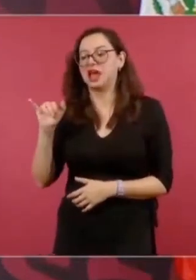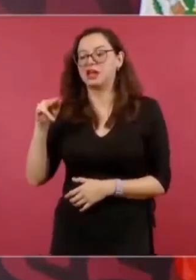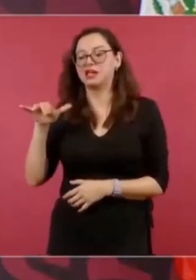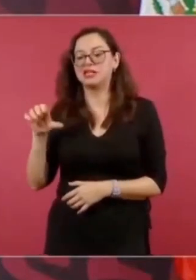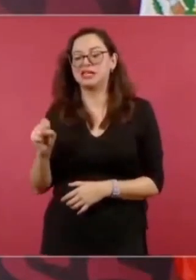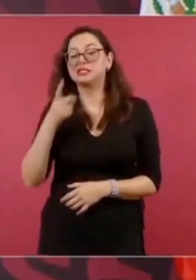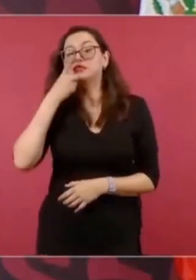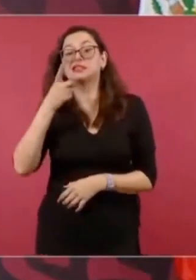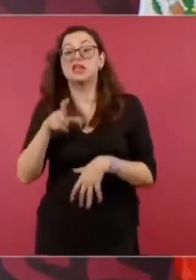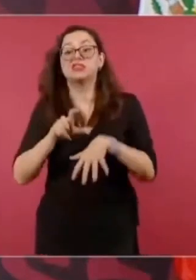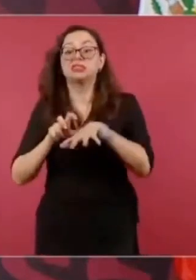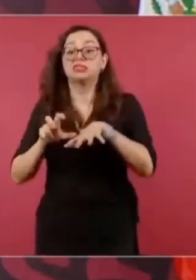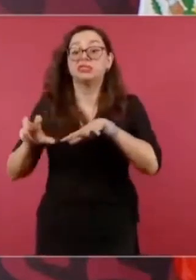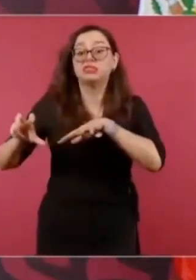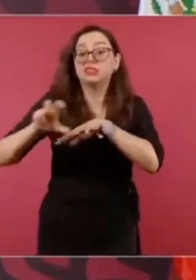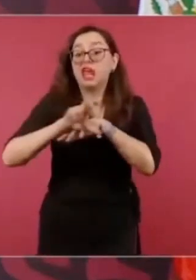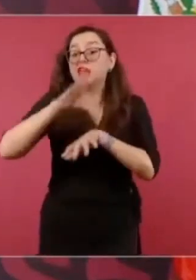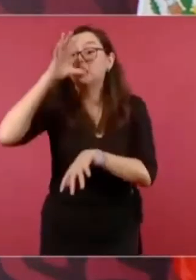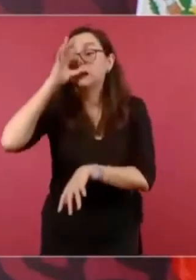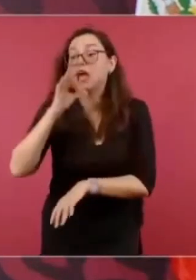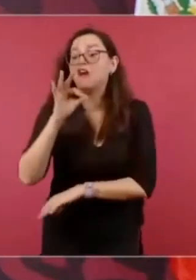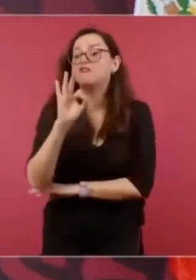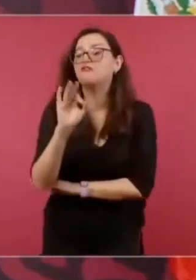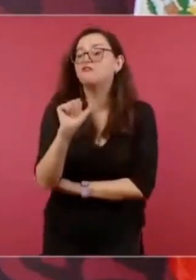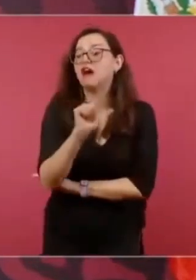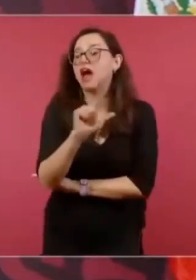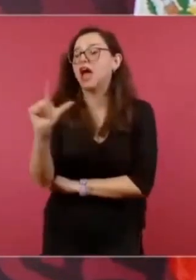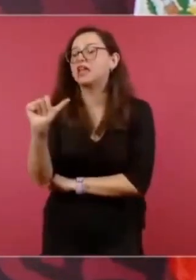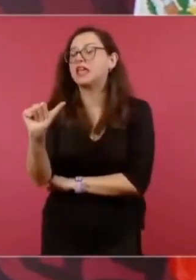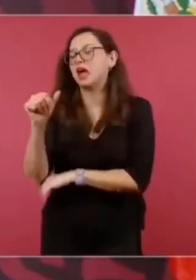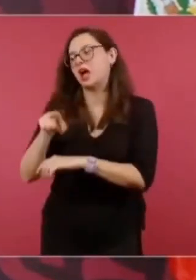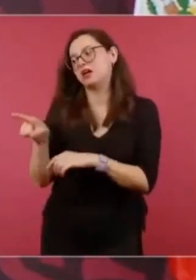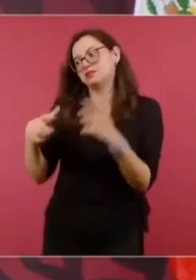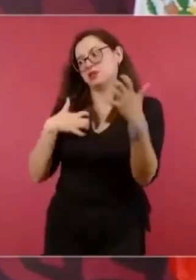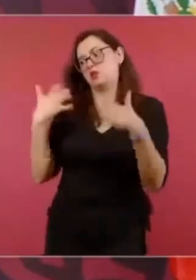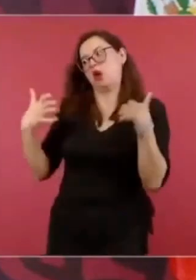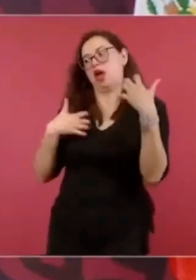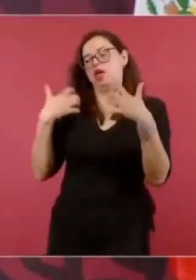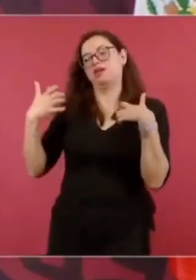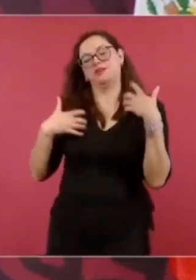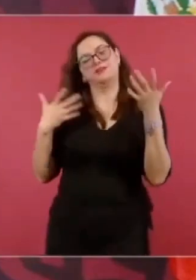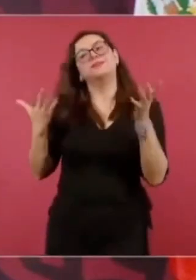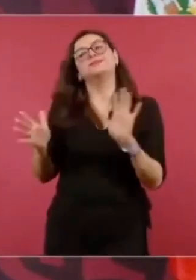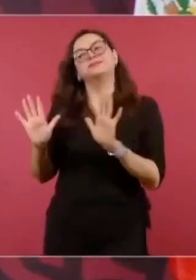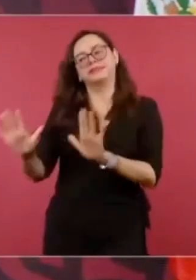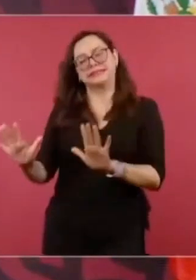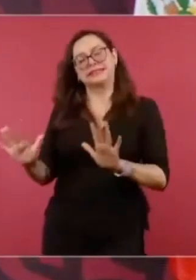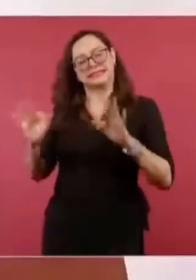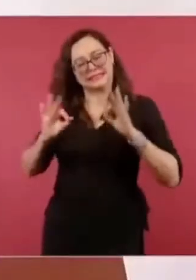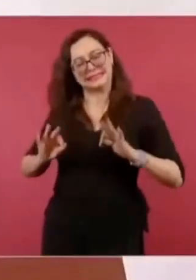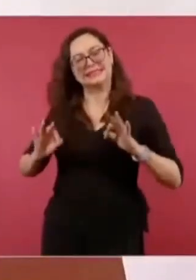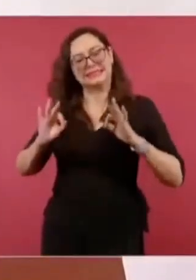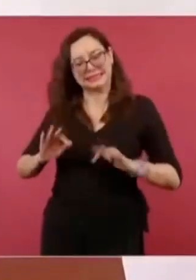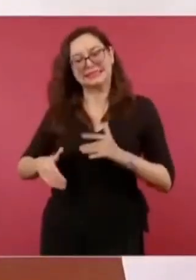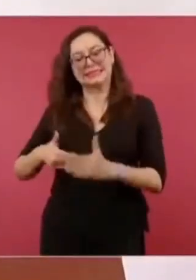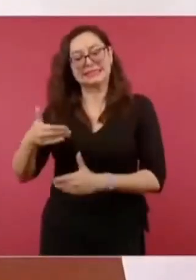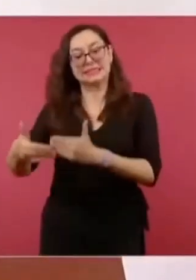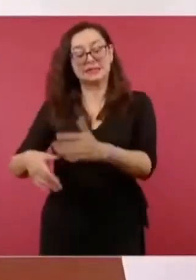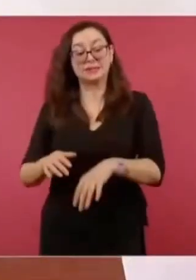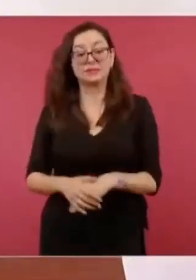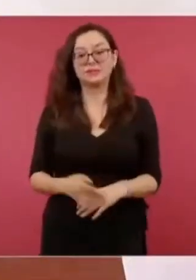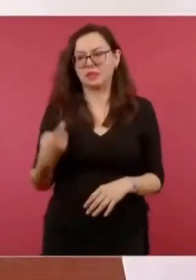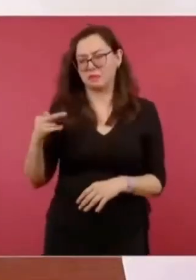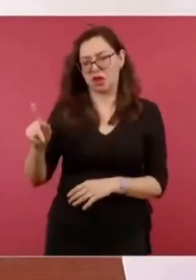hablemos de los internacionalistas. Greenpeace, ¿creen ustedes que hicieron algo